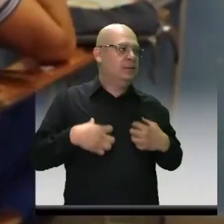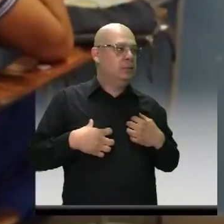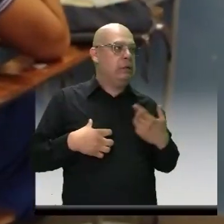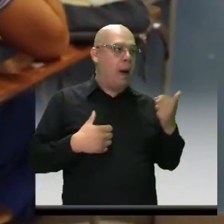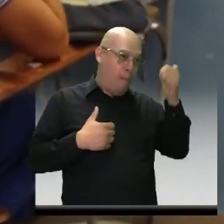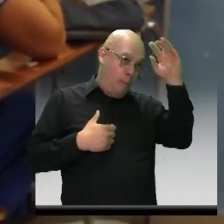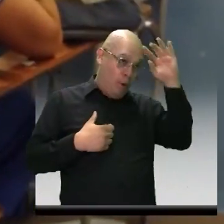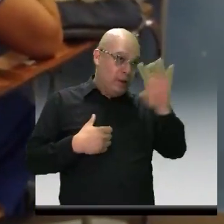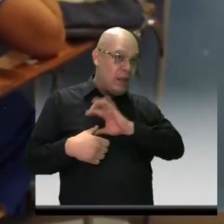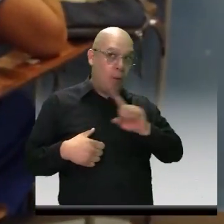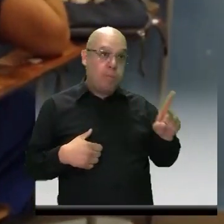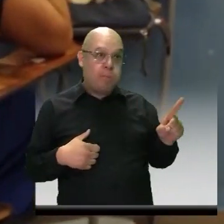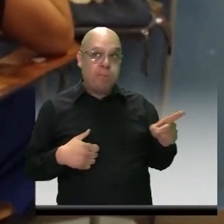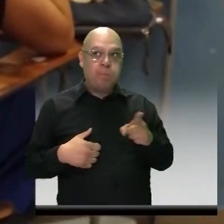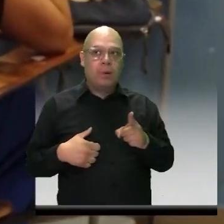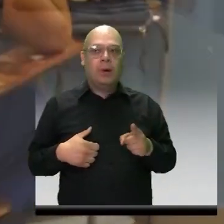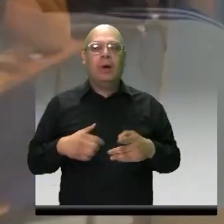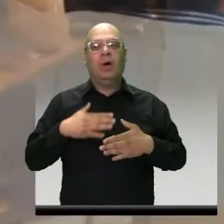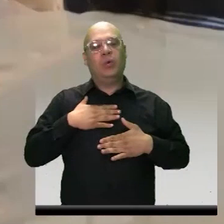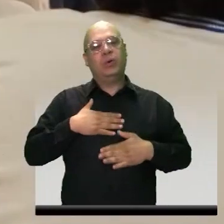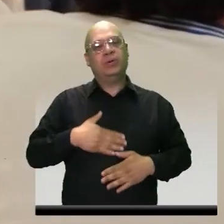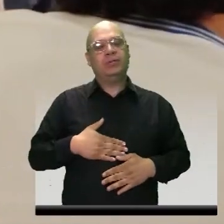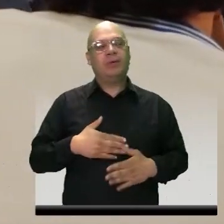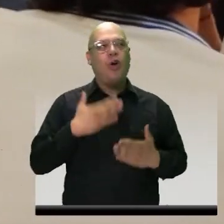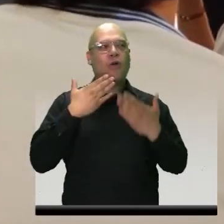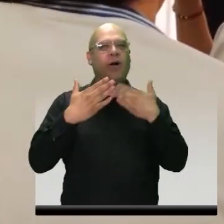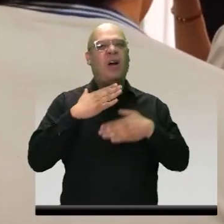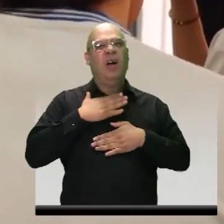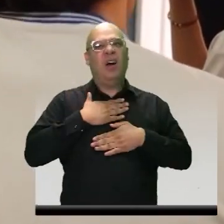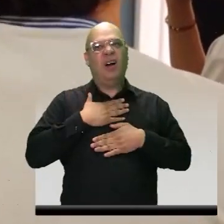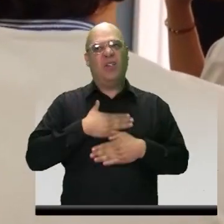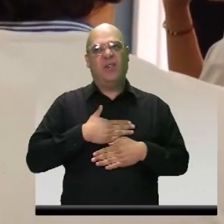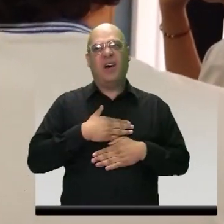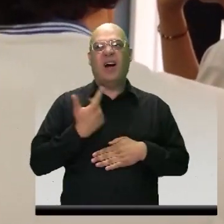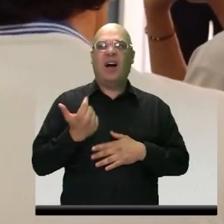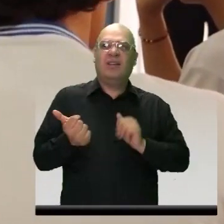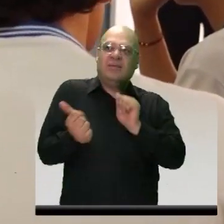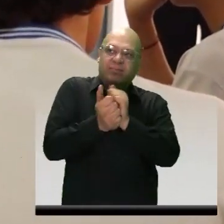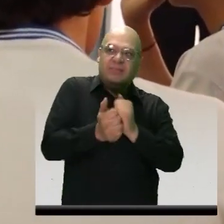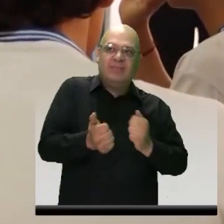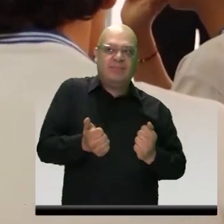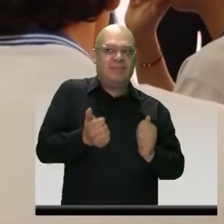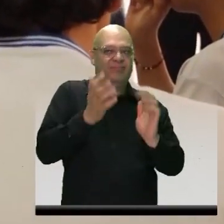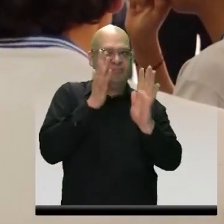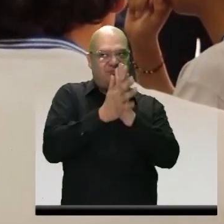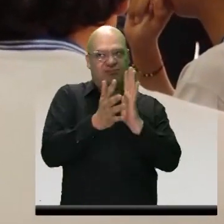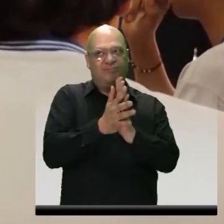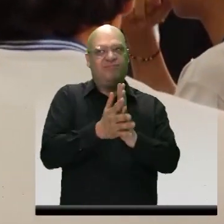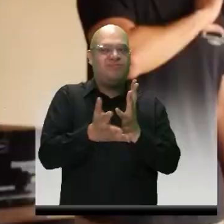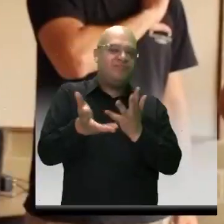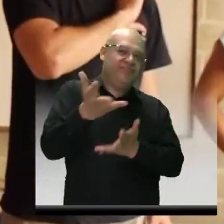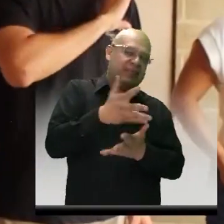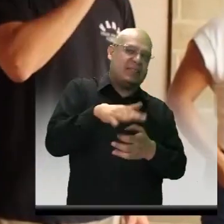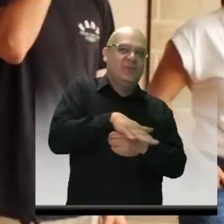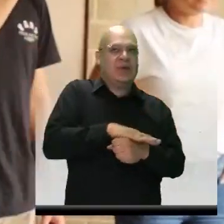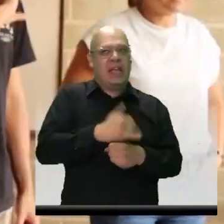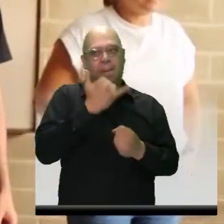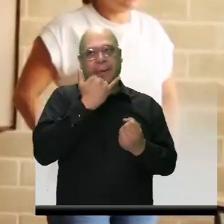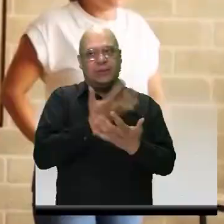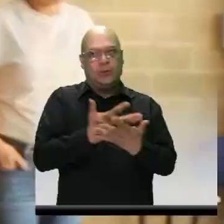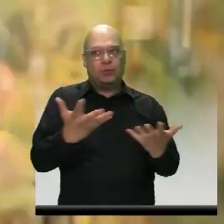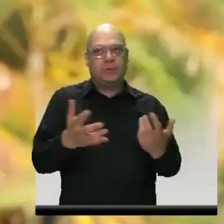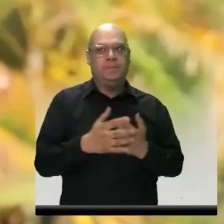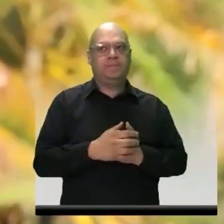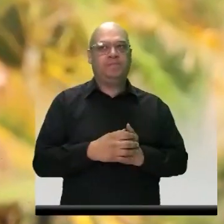se sienten más seguros y sienten la confianza de buscarlos, hablarlos para contarles lo que les pasa. Que la